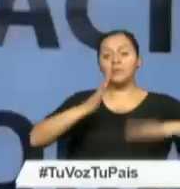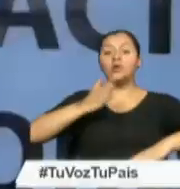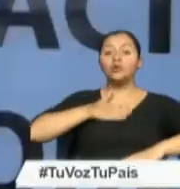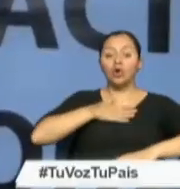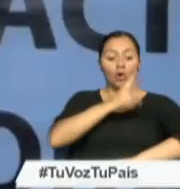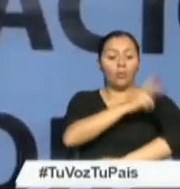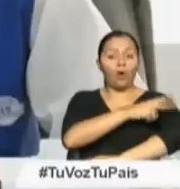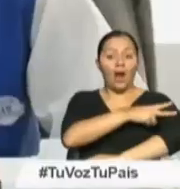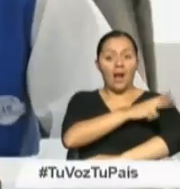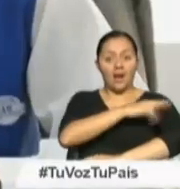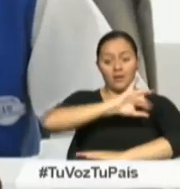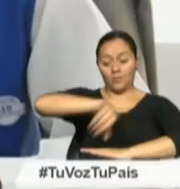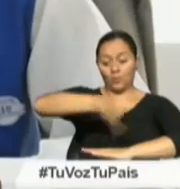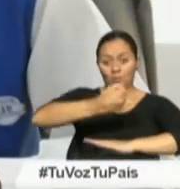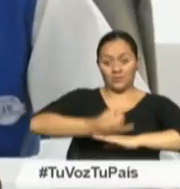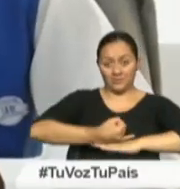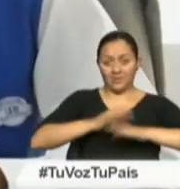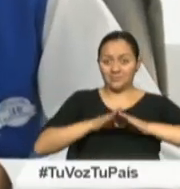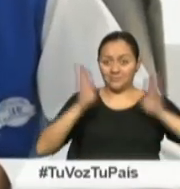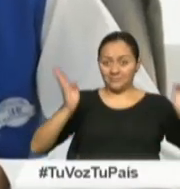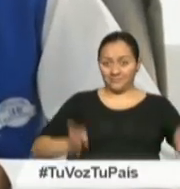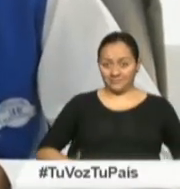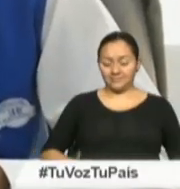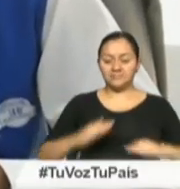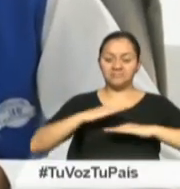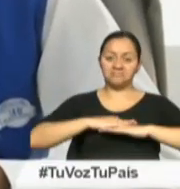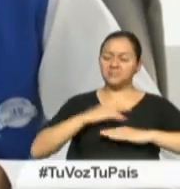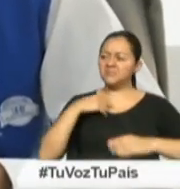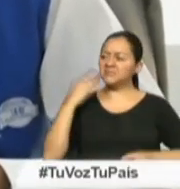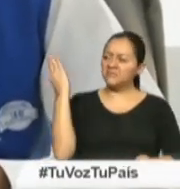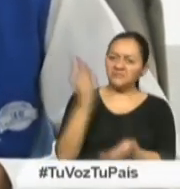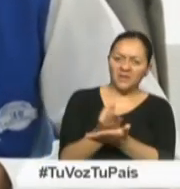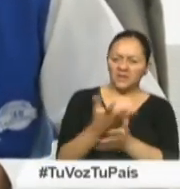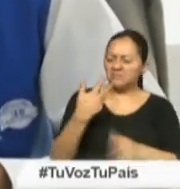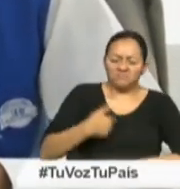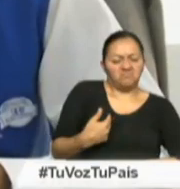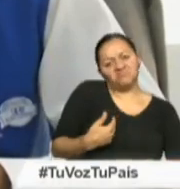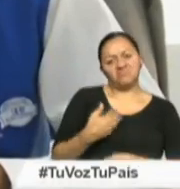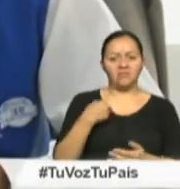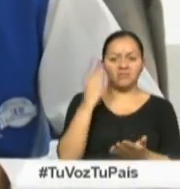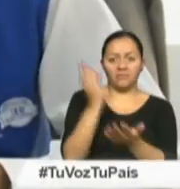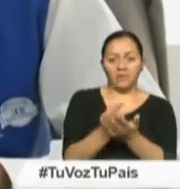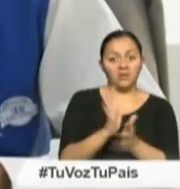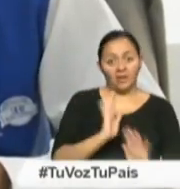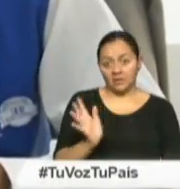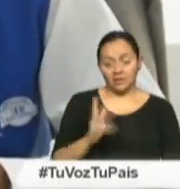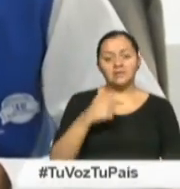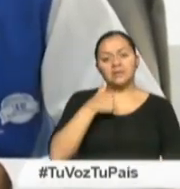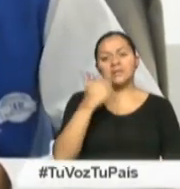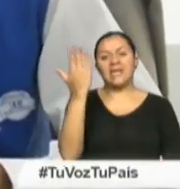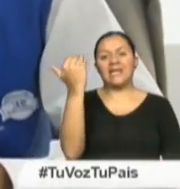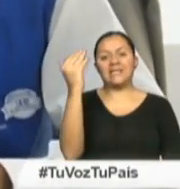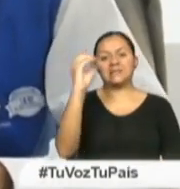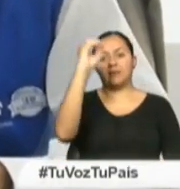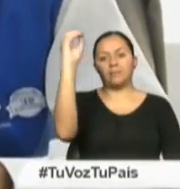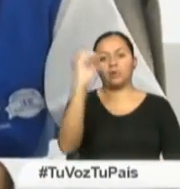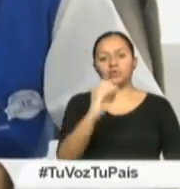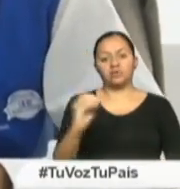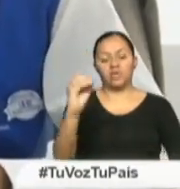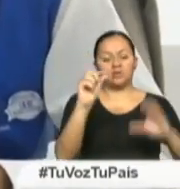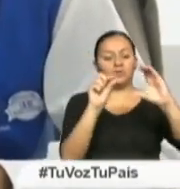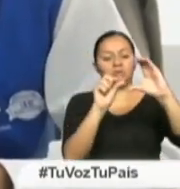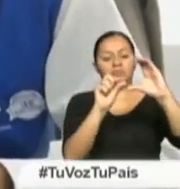estando obligados, cuando ya se entregó su nombramiento, será multada con el equivalente al 15% de una remuneración mensual básica unificada.